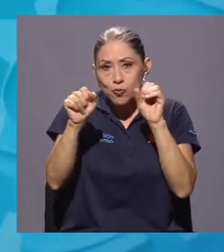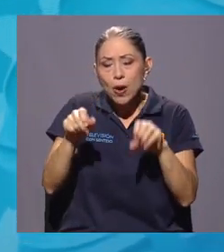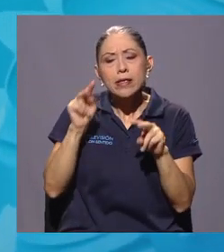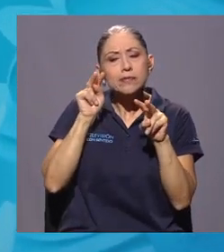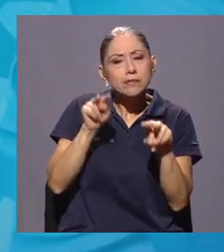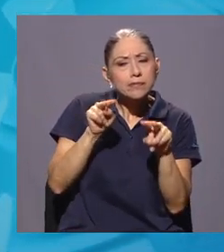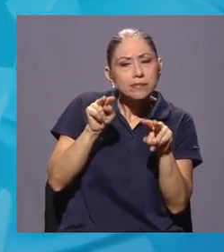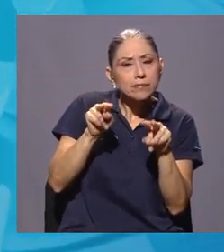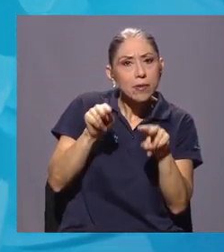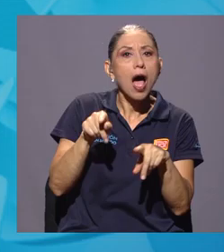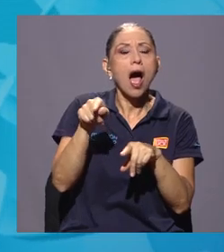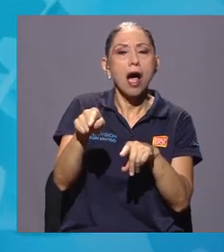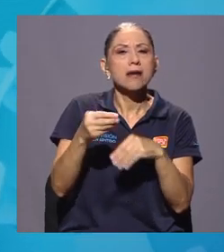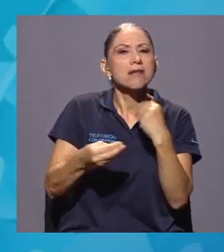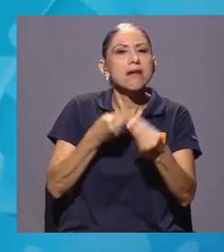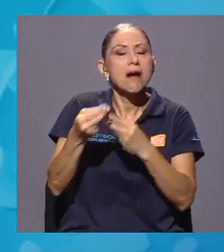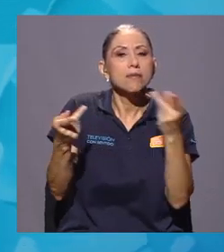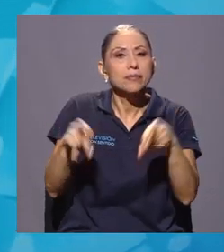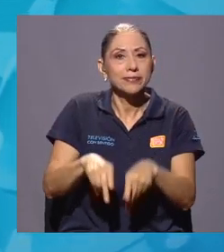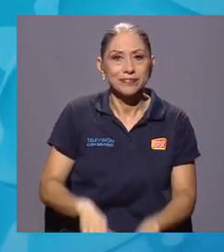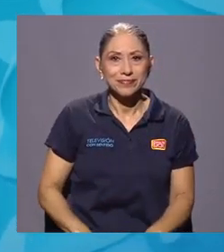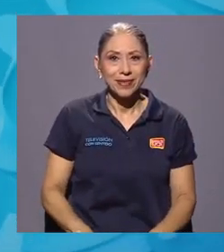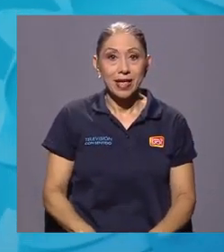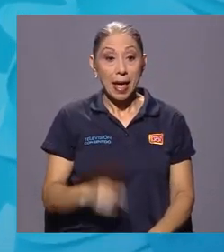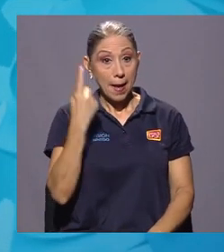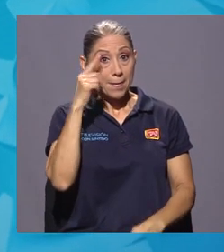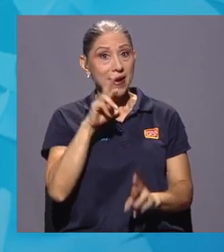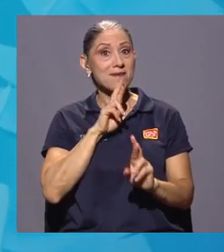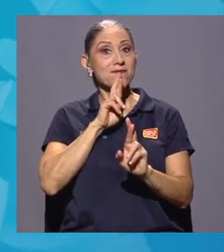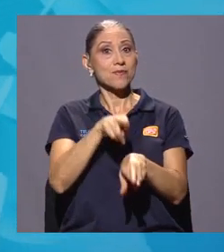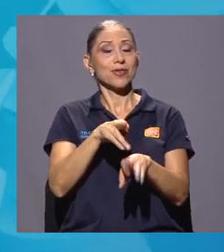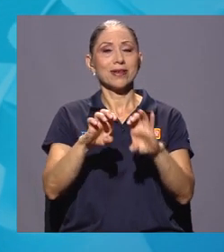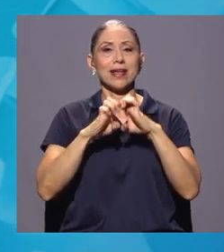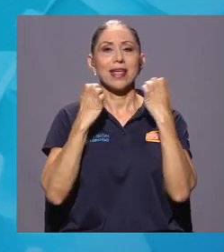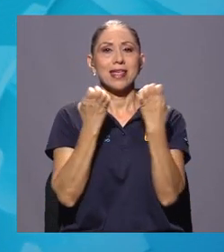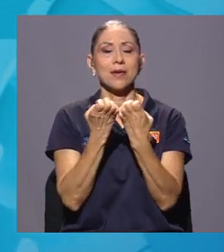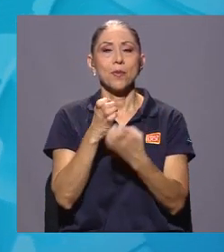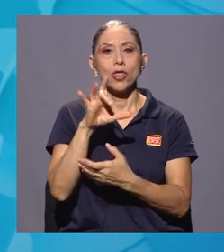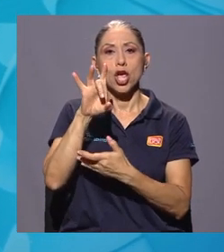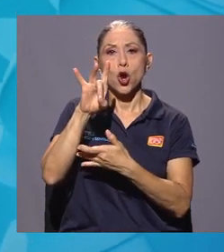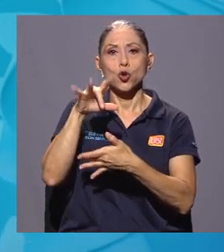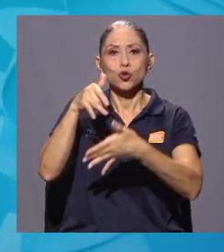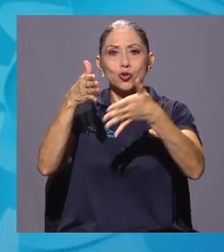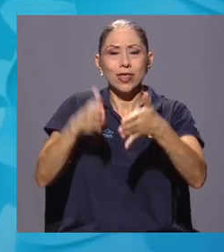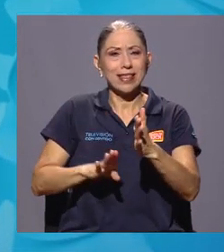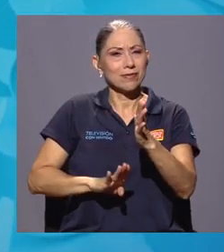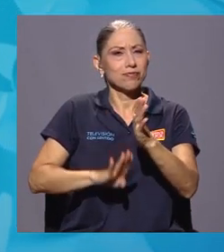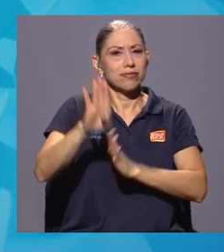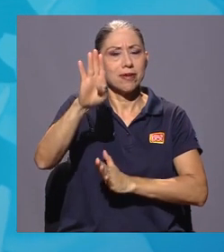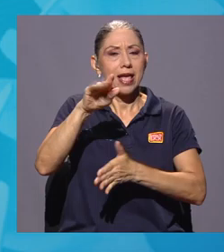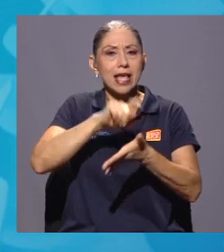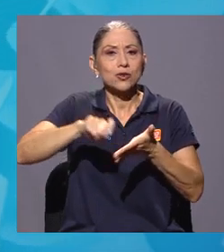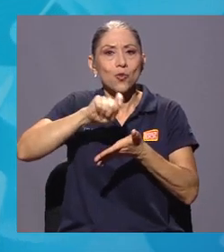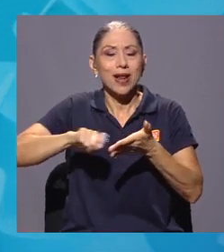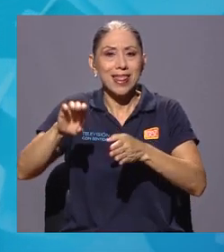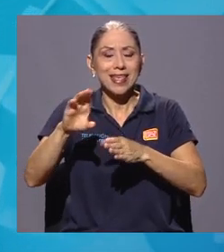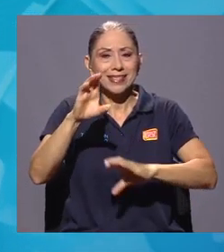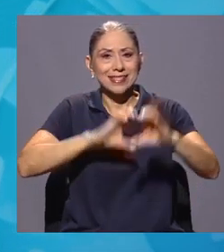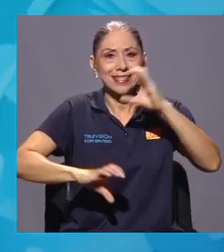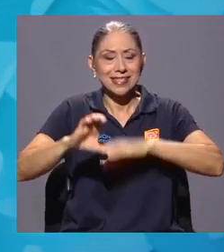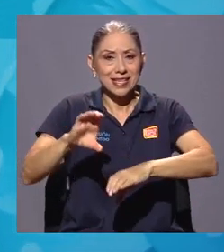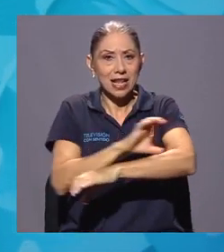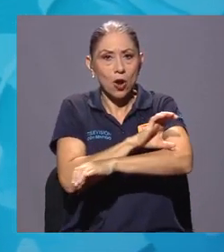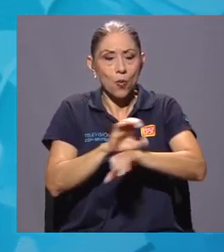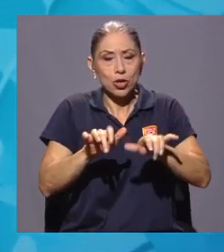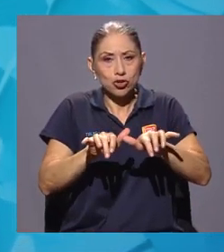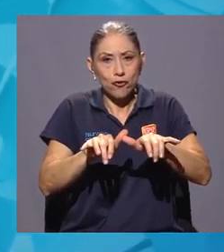caso desde el origen. Para atender esta solicitud, se conformó un equipo de ocho estudiantes avanzados de la Escuela de Ciencias de la Computación e